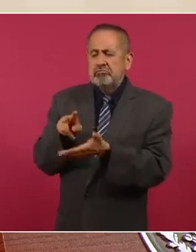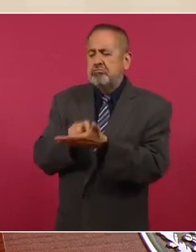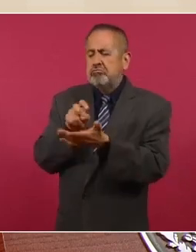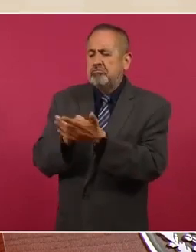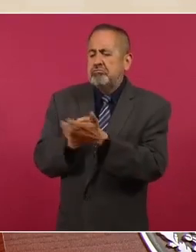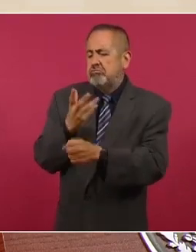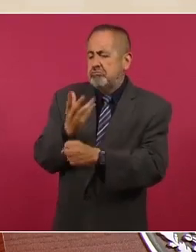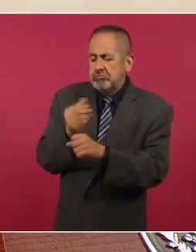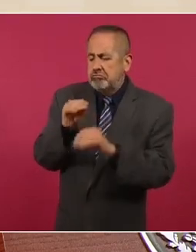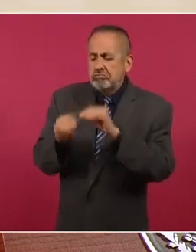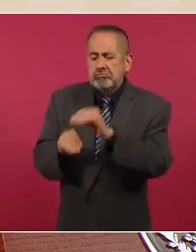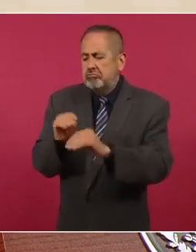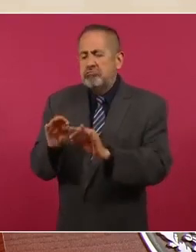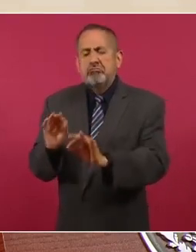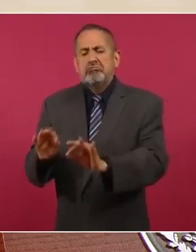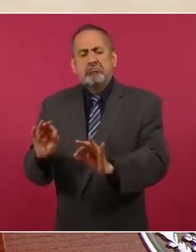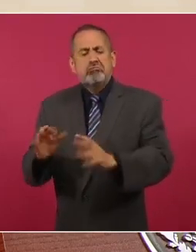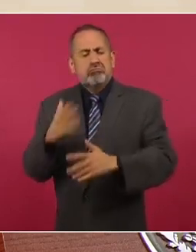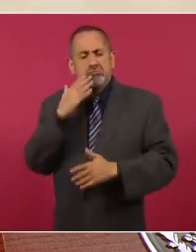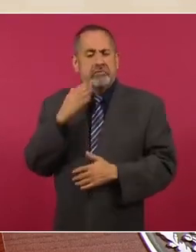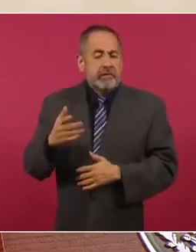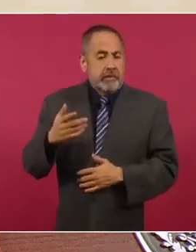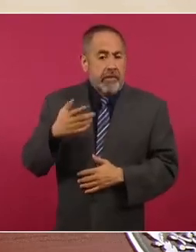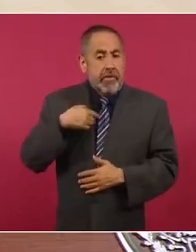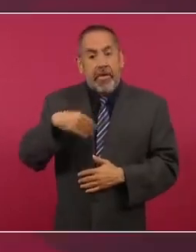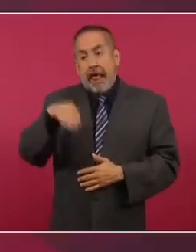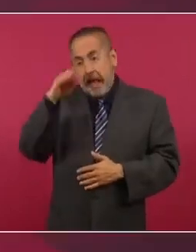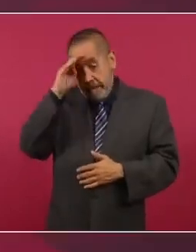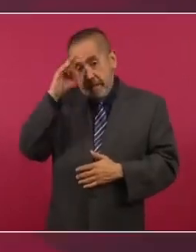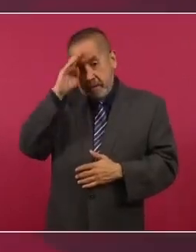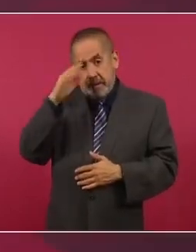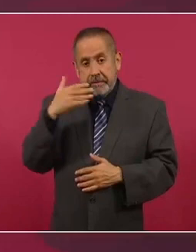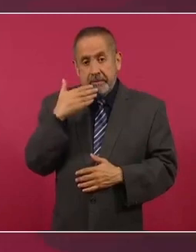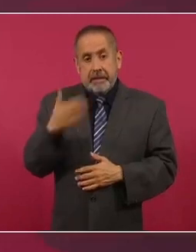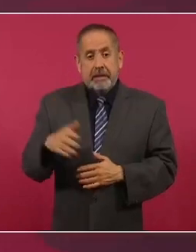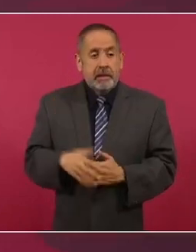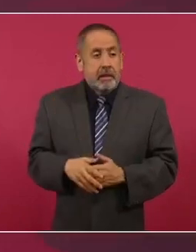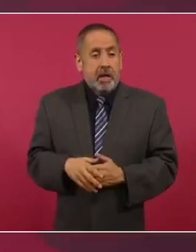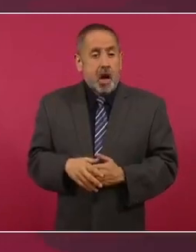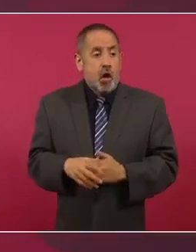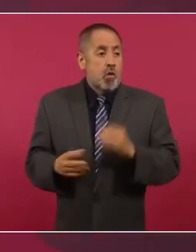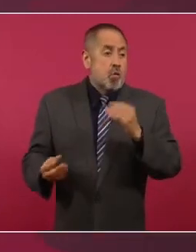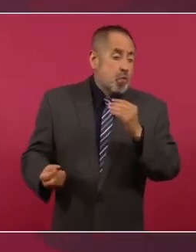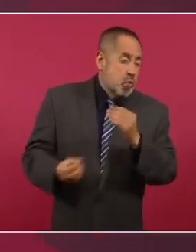pensando de que íbamos a perder mucho tiempo